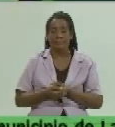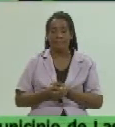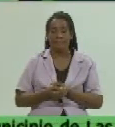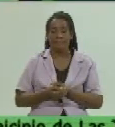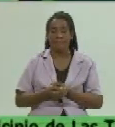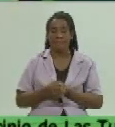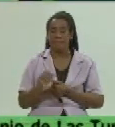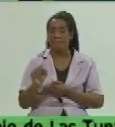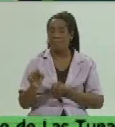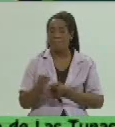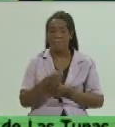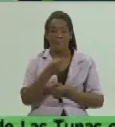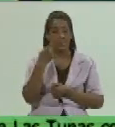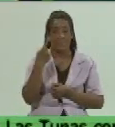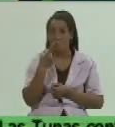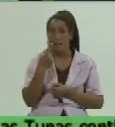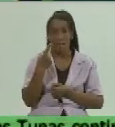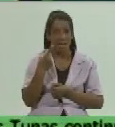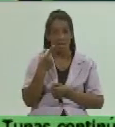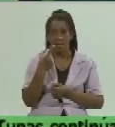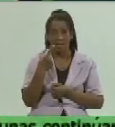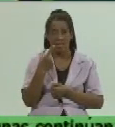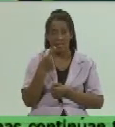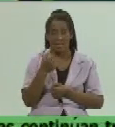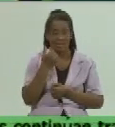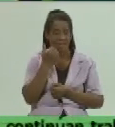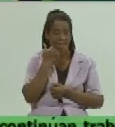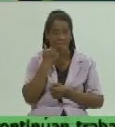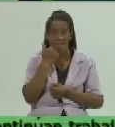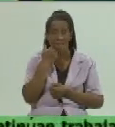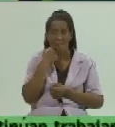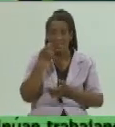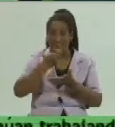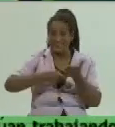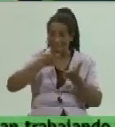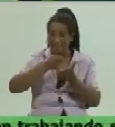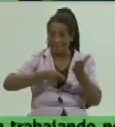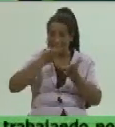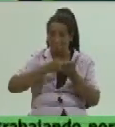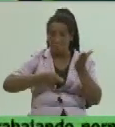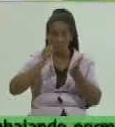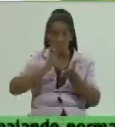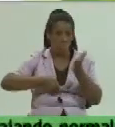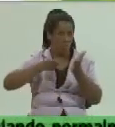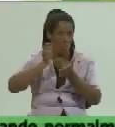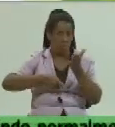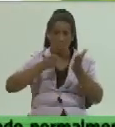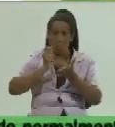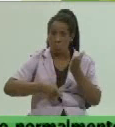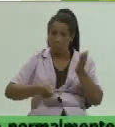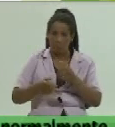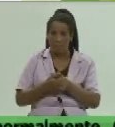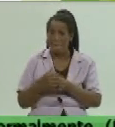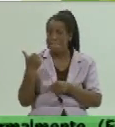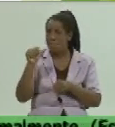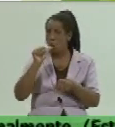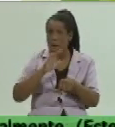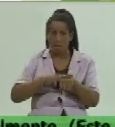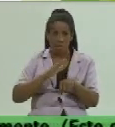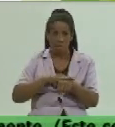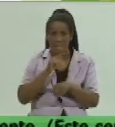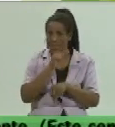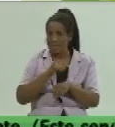actividades en las cuales se ha actuado y las principales violaciones o